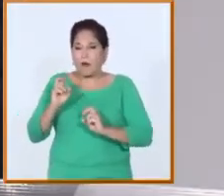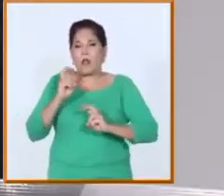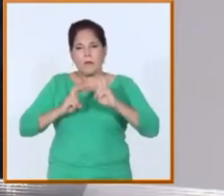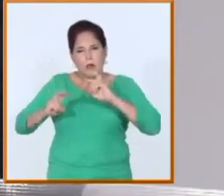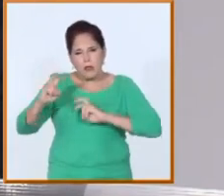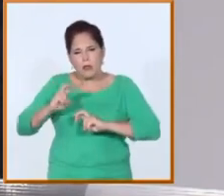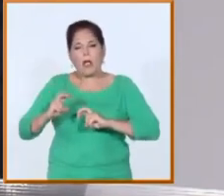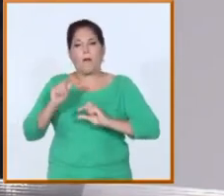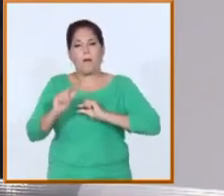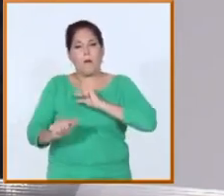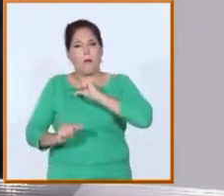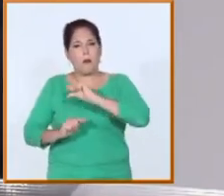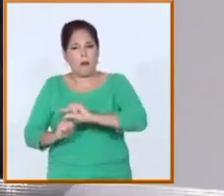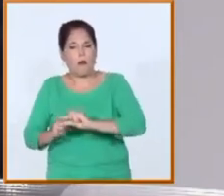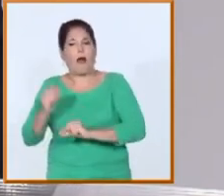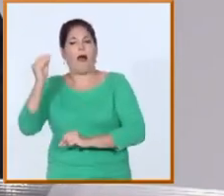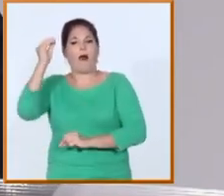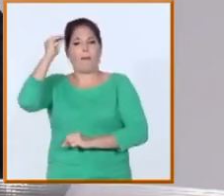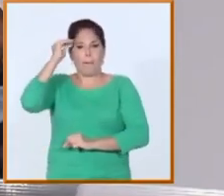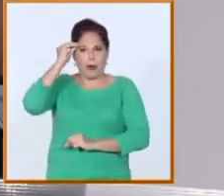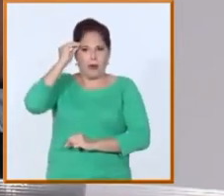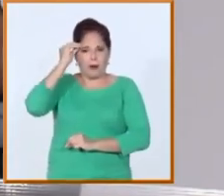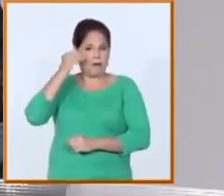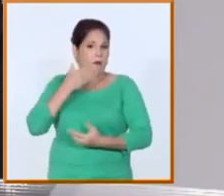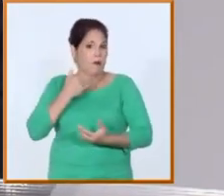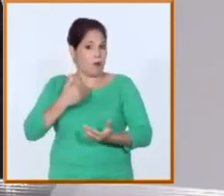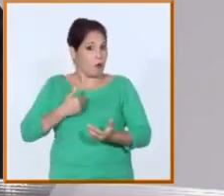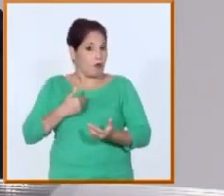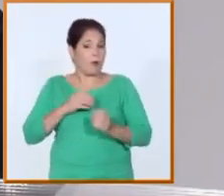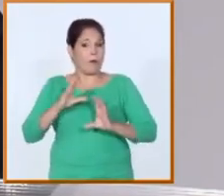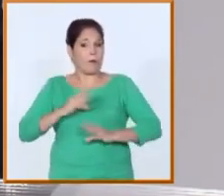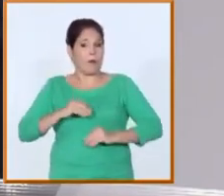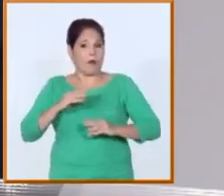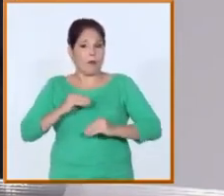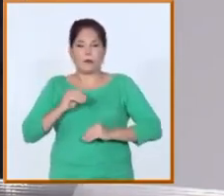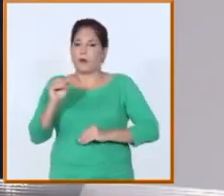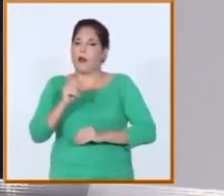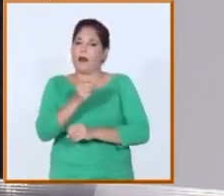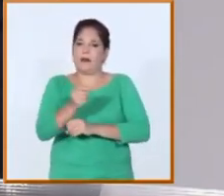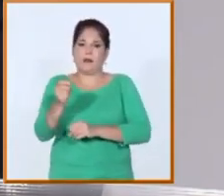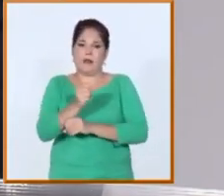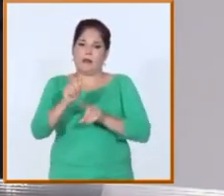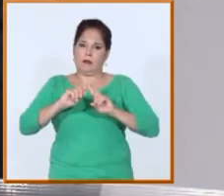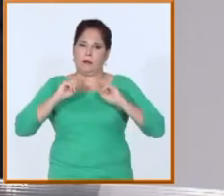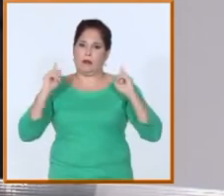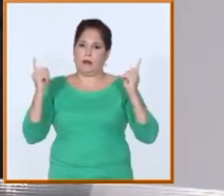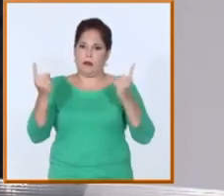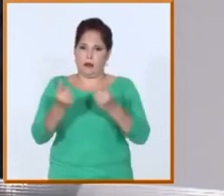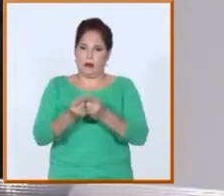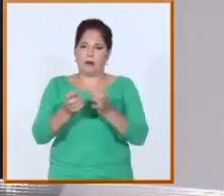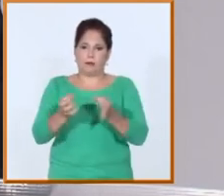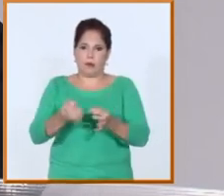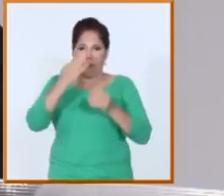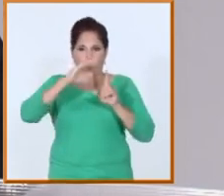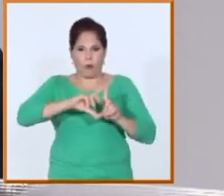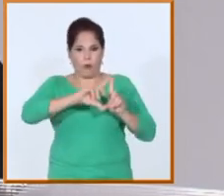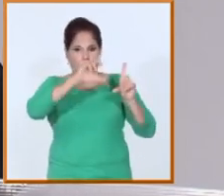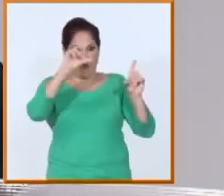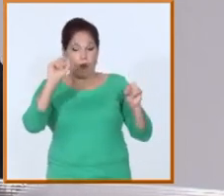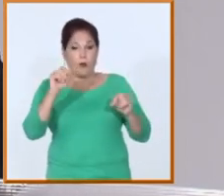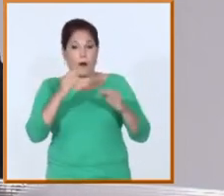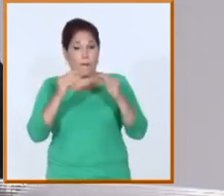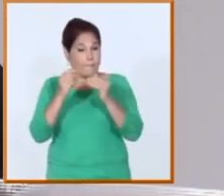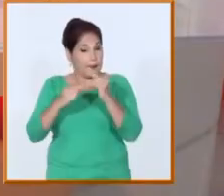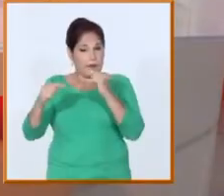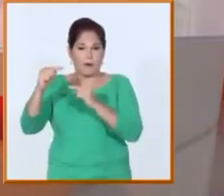acercando cada vez más a las raíces, no solo de la pedagogía, sino de la enseñanza en sentido general en Cuba y en la educación superior en